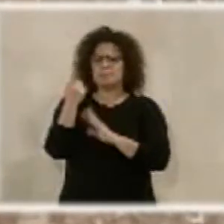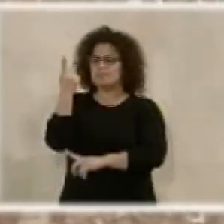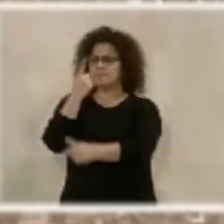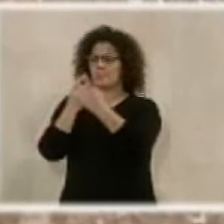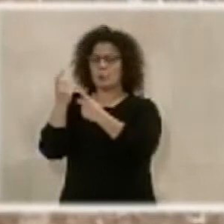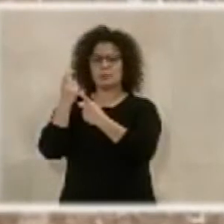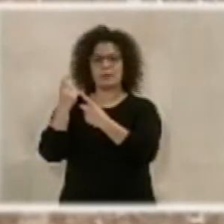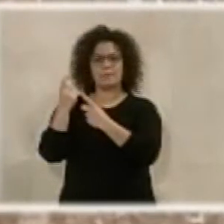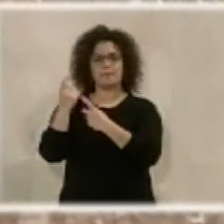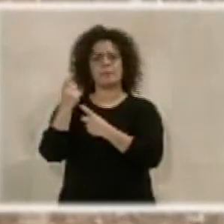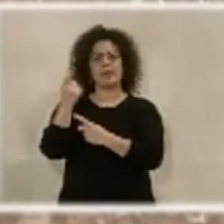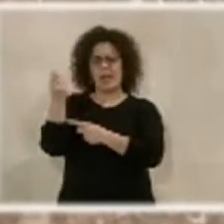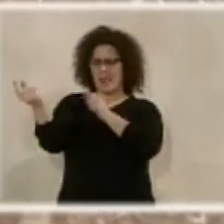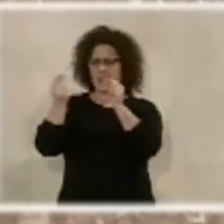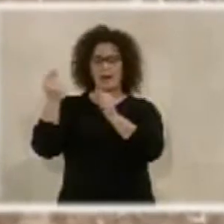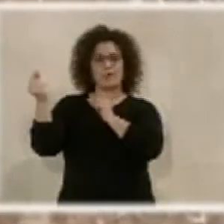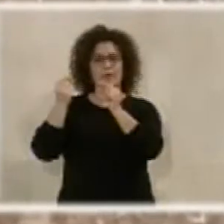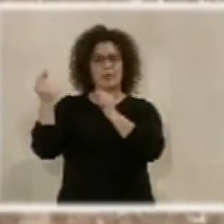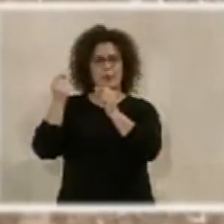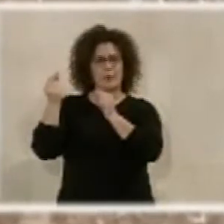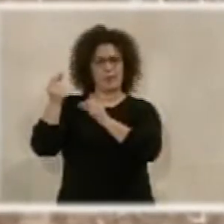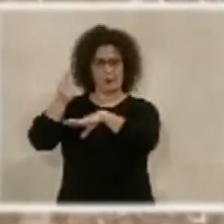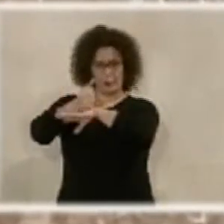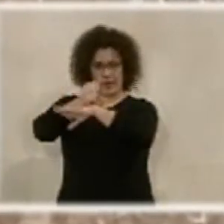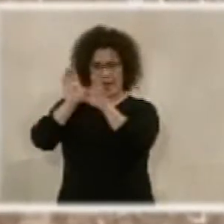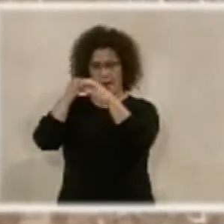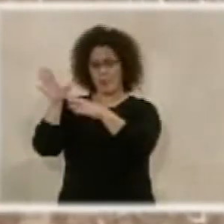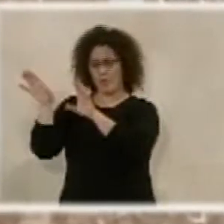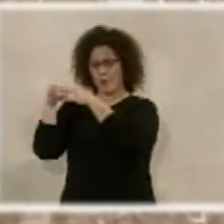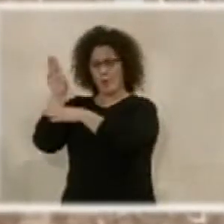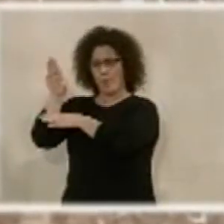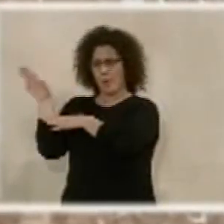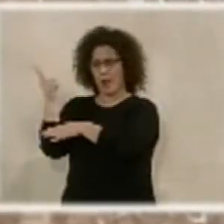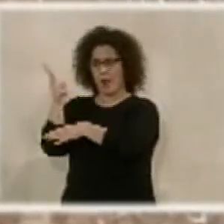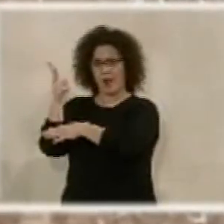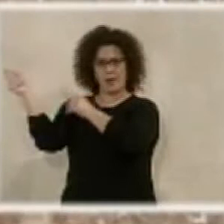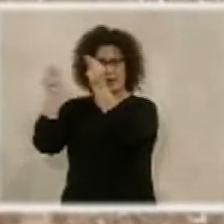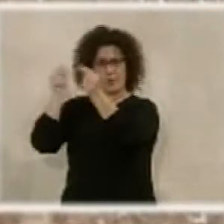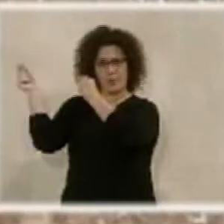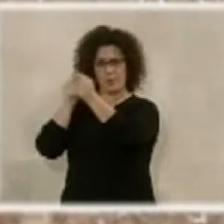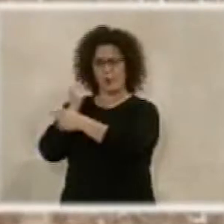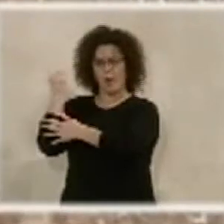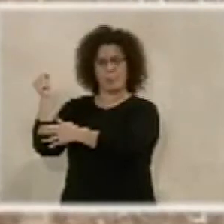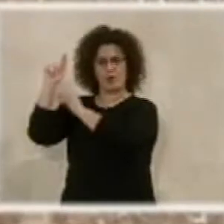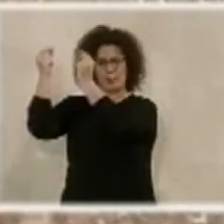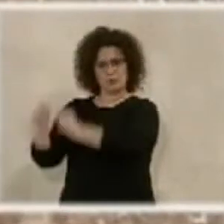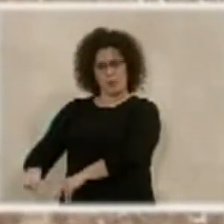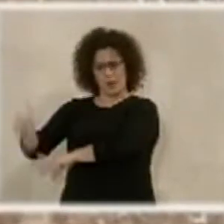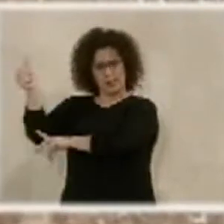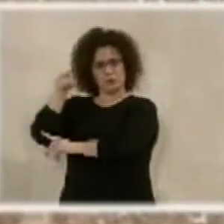si las negociaciones de ciudadanos con el Partido Popular para la aprobación del presupuesto, esto